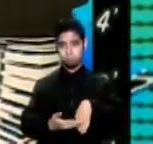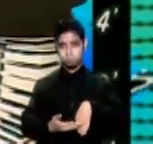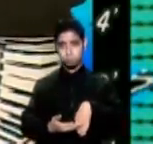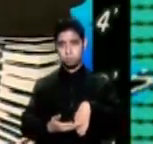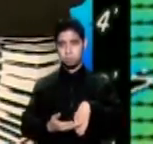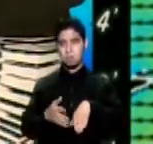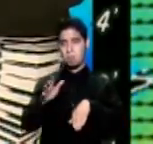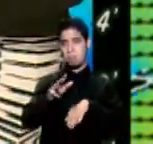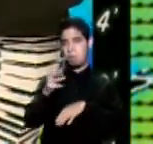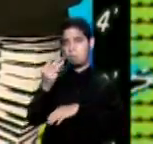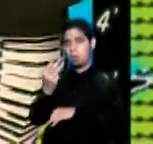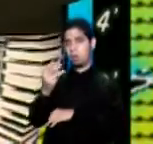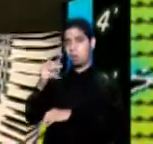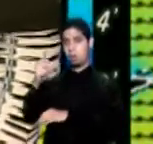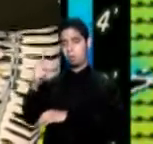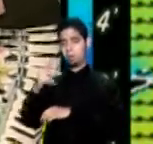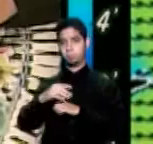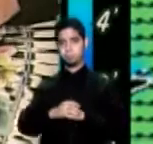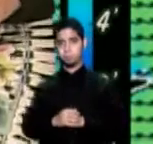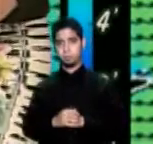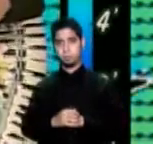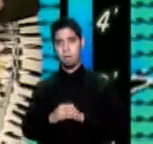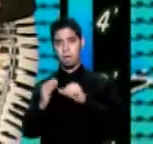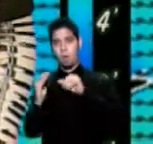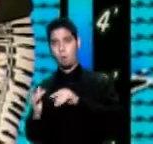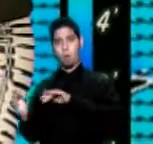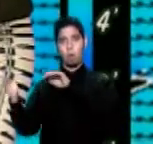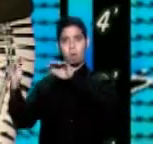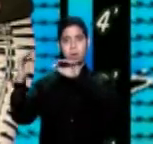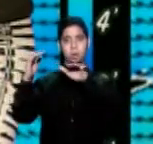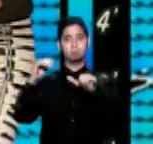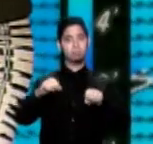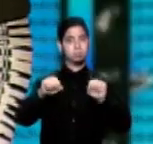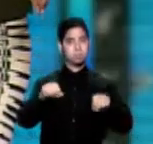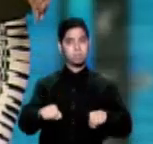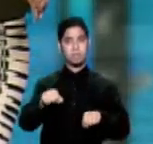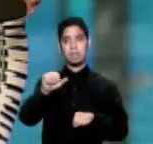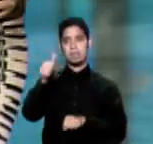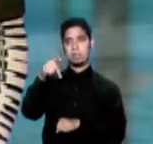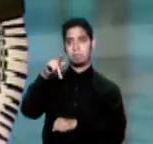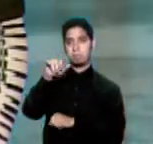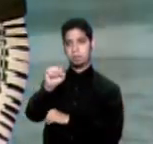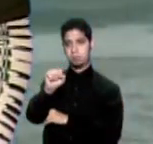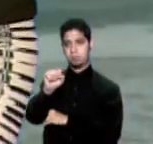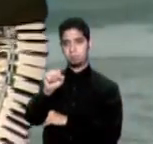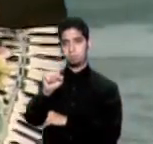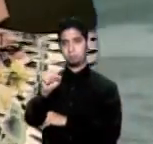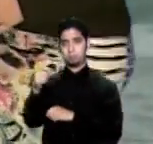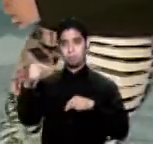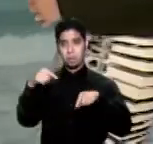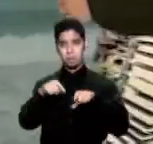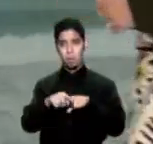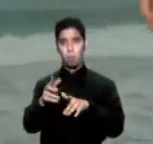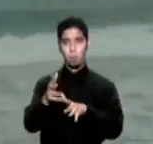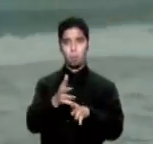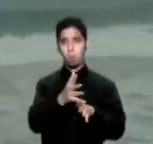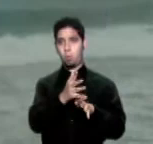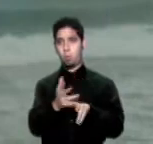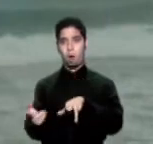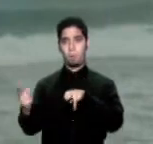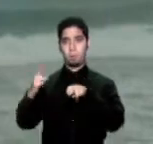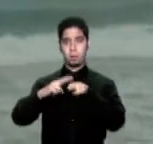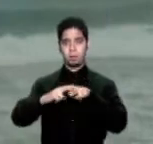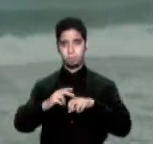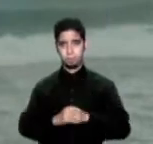miércoles y jueves las horas van a superar los 10 pies de altura mientras el viento aumenta en velocidad y